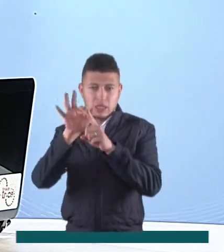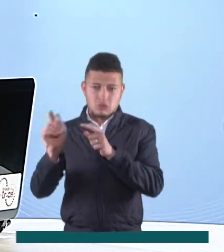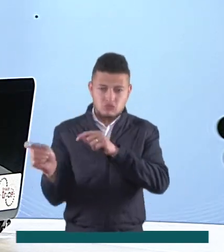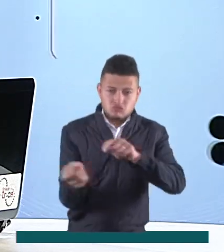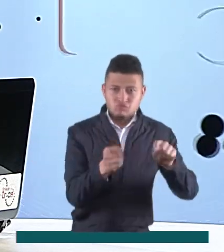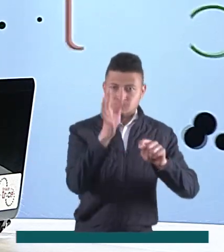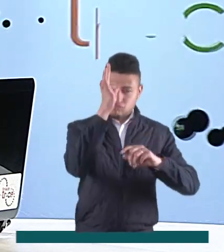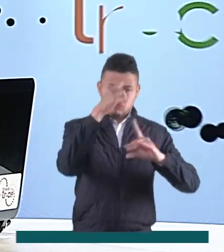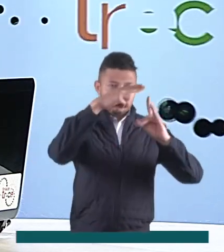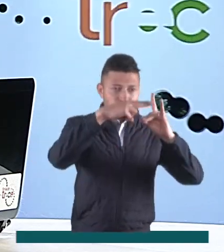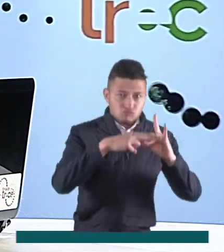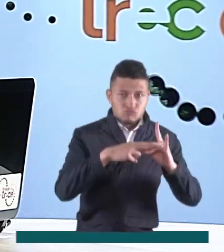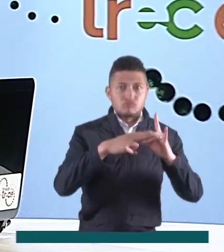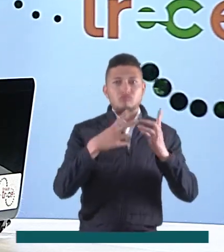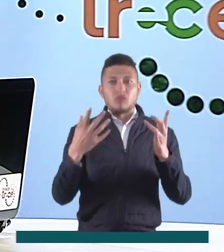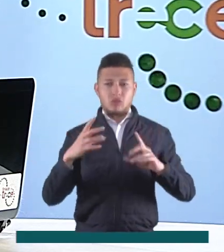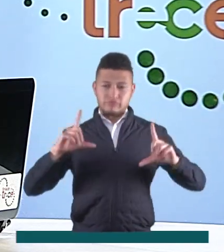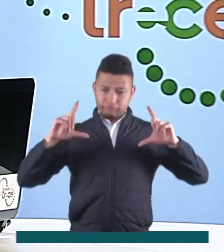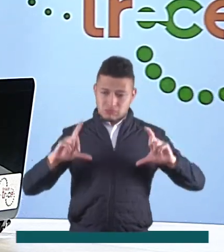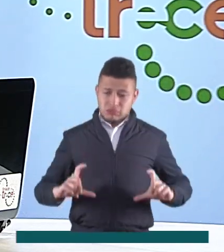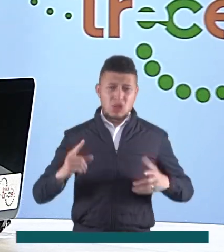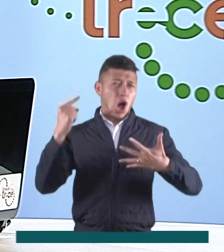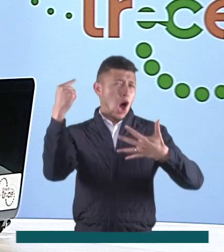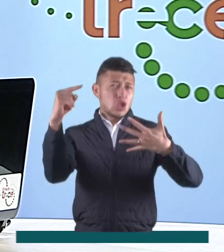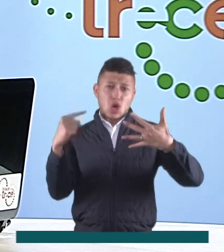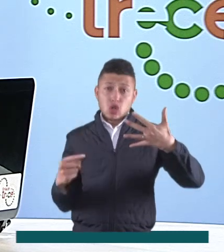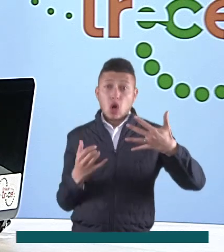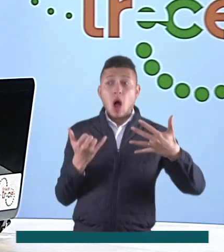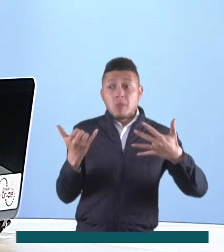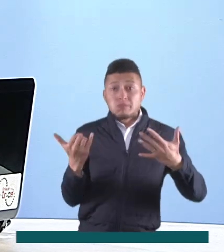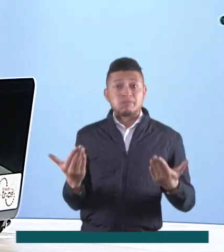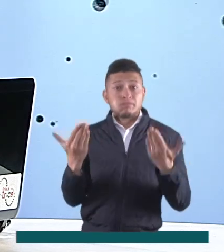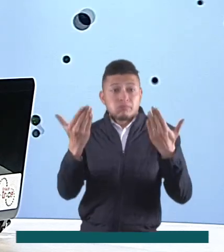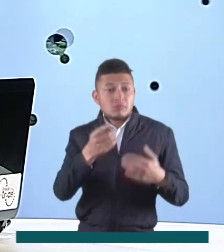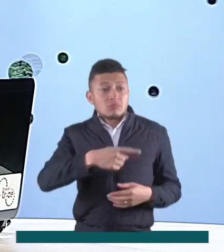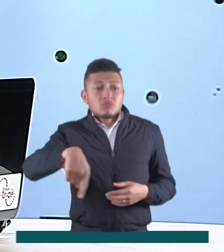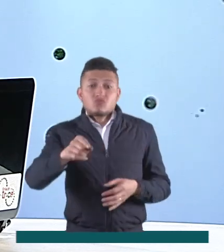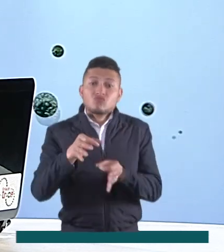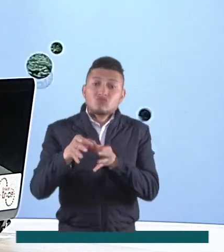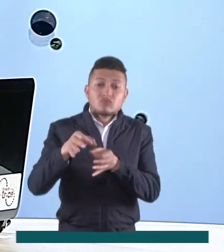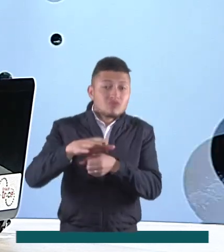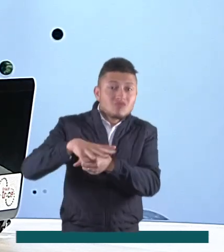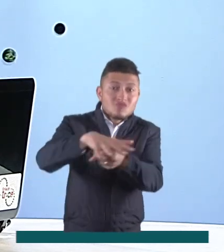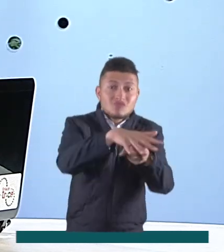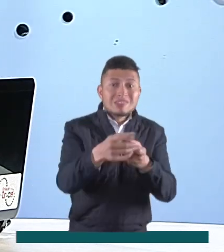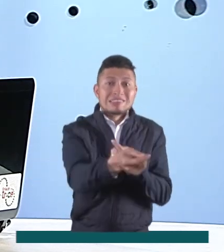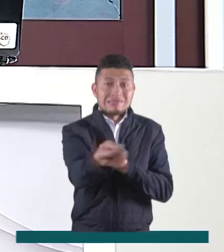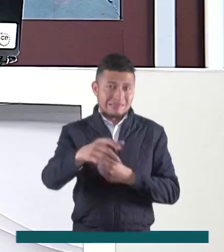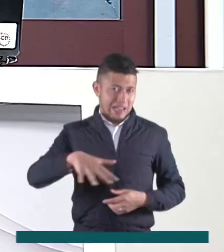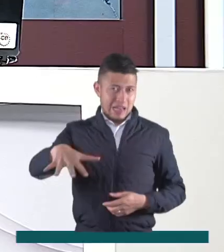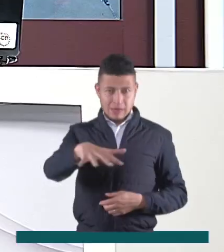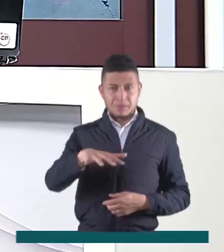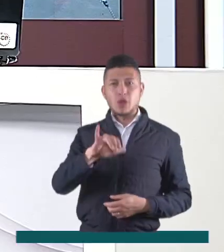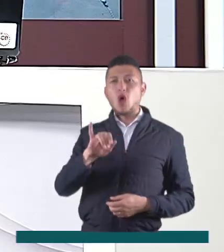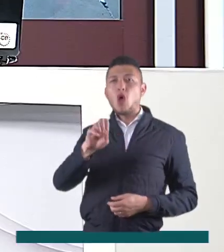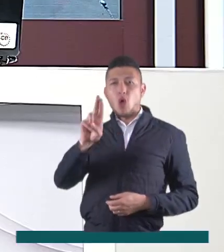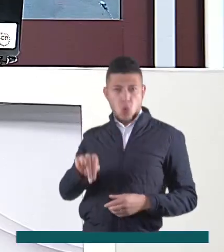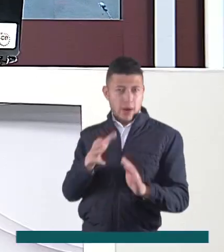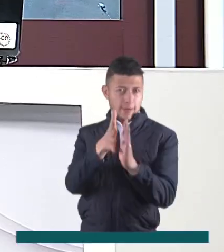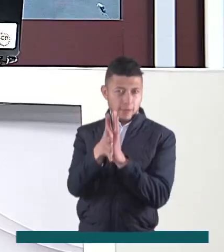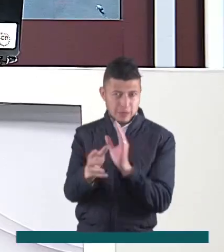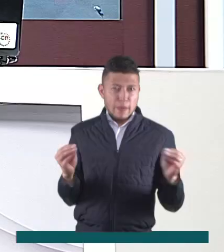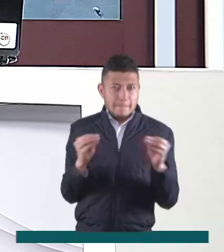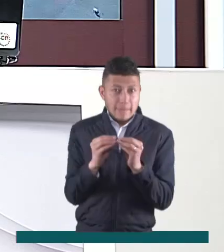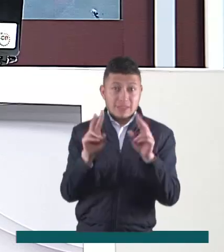especialistas, hospitalización, imágenes diagnósticas y otros beneficios para este y otros sectores aledaños. Saludamos a Juan Manuel